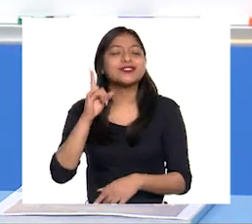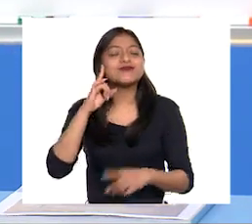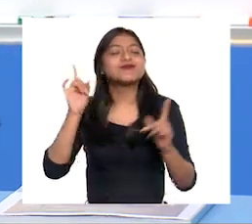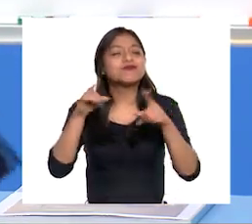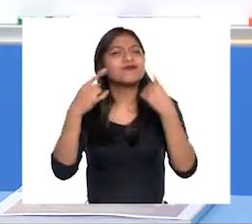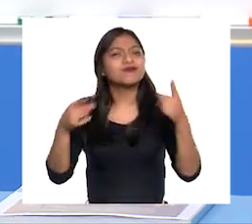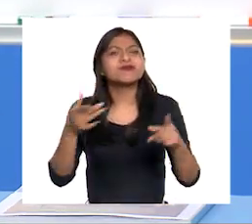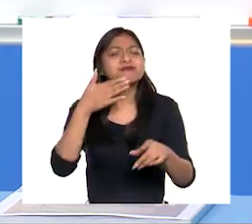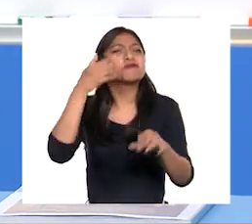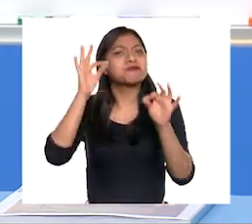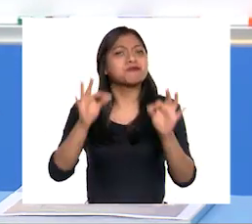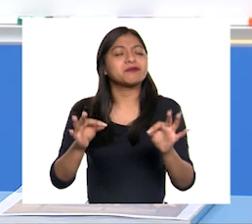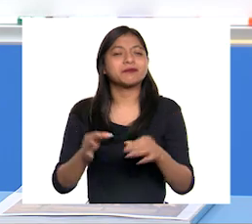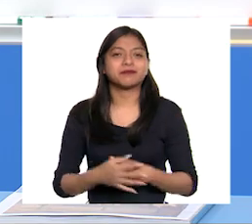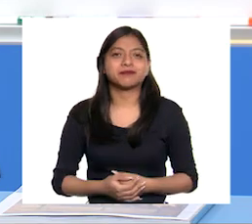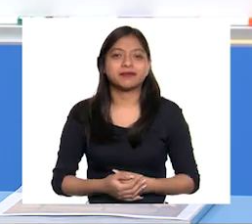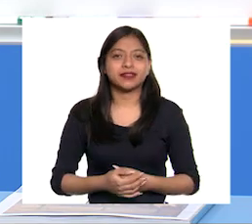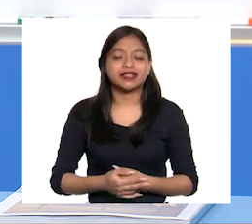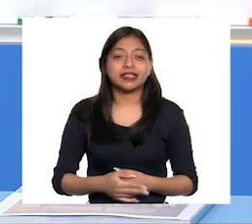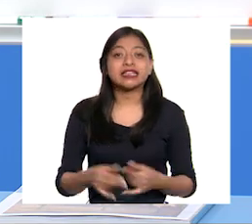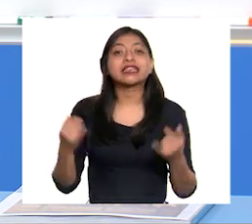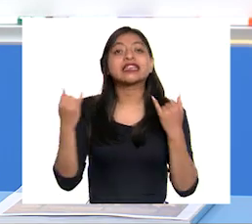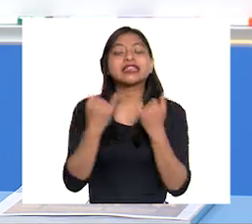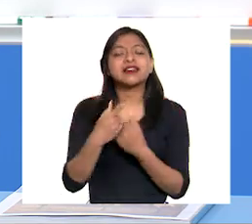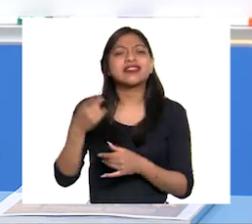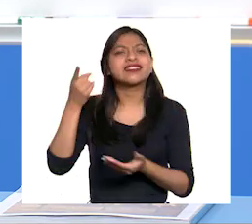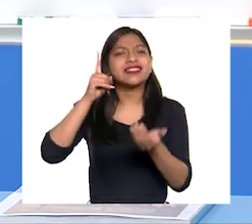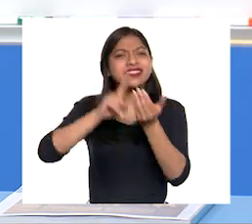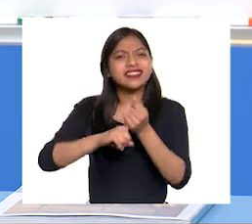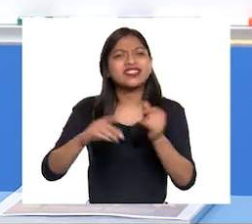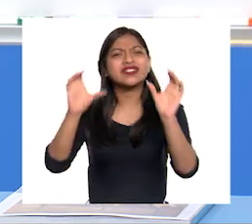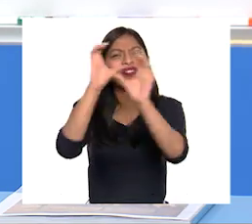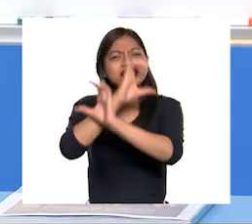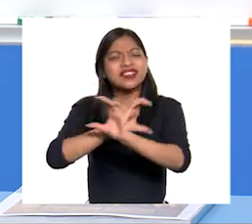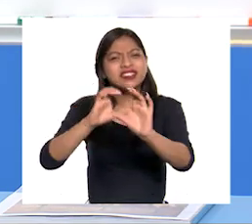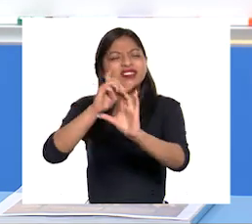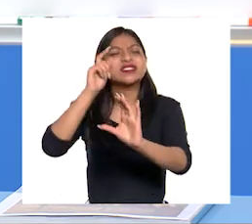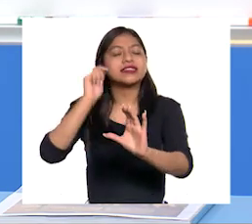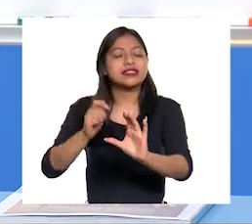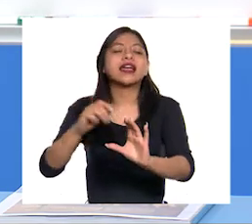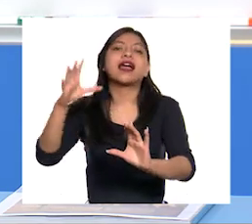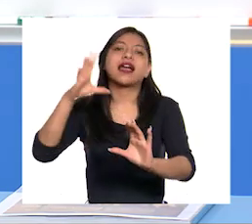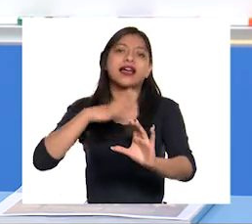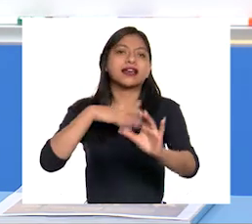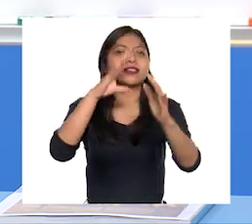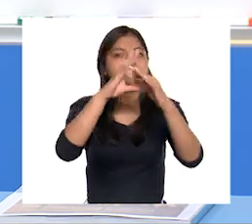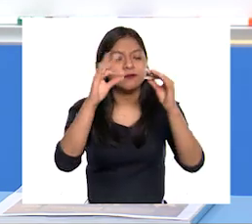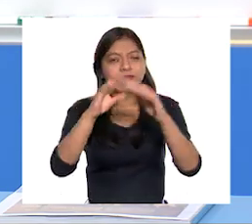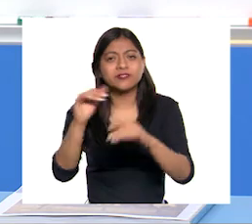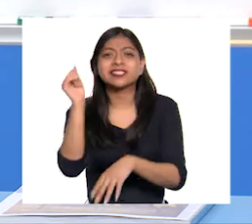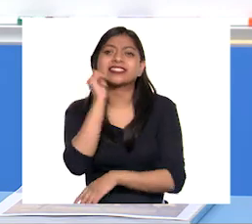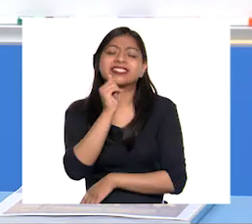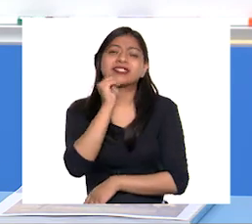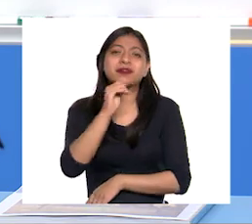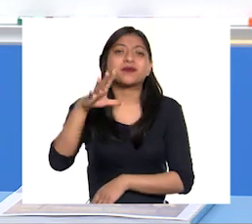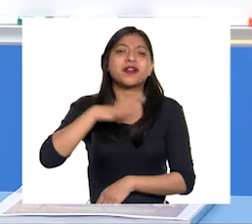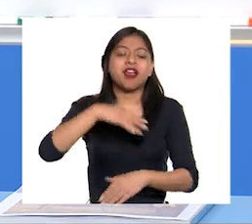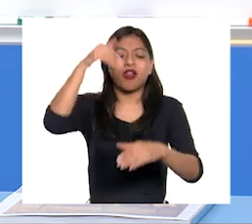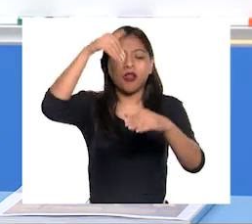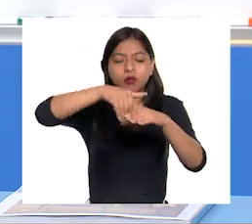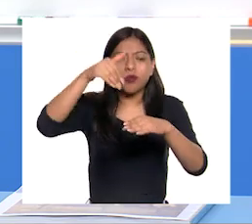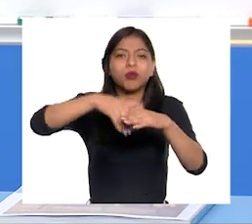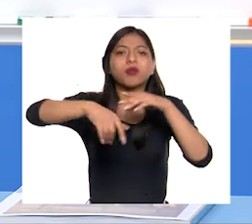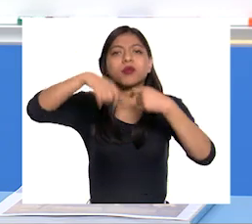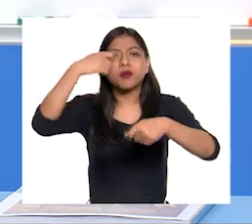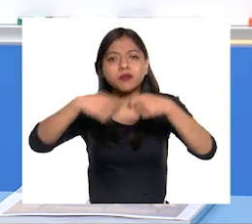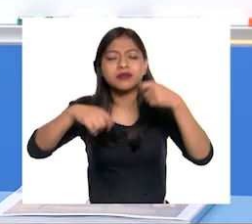Y mejor que el ritmo es el mensaje Nos dice todas las formas en que usamos bolsas sin ser necesario Y a